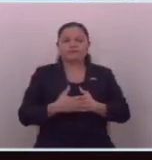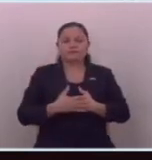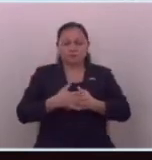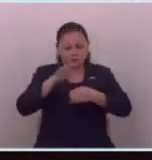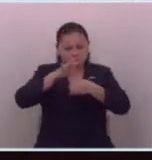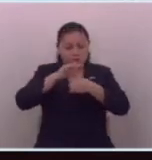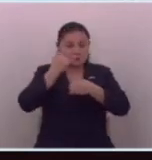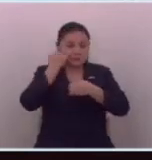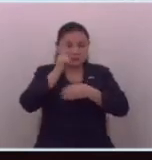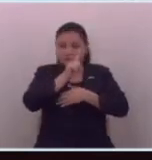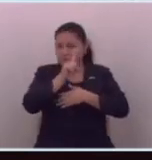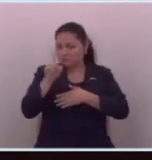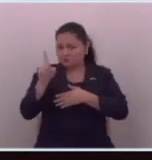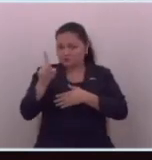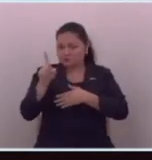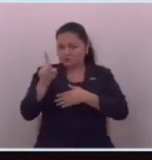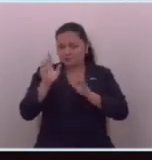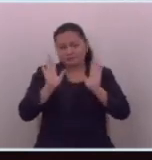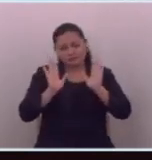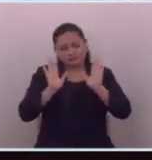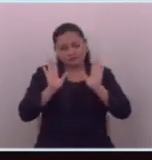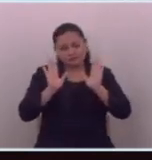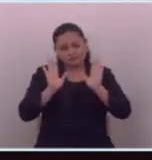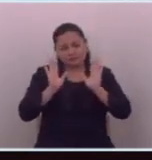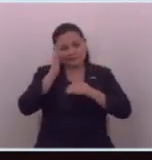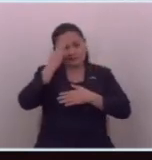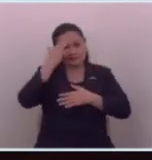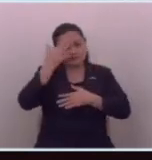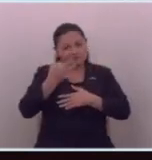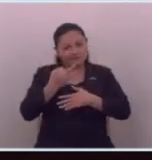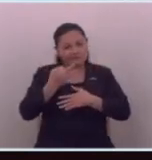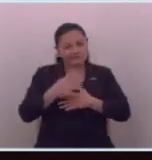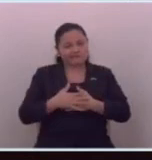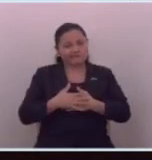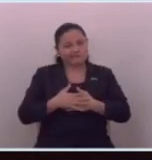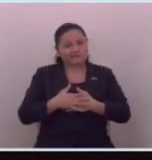voten si no pues creo que es